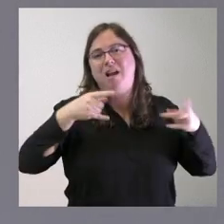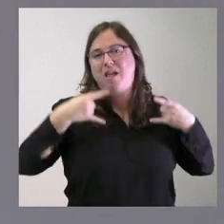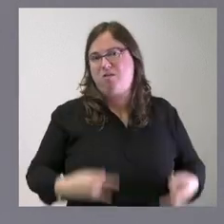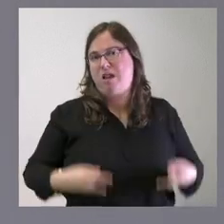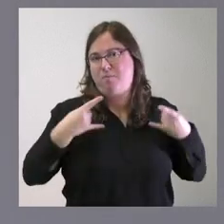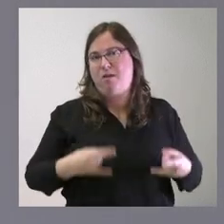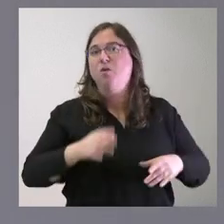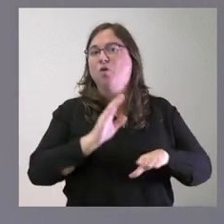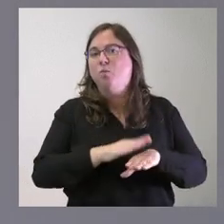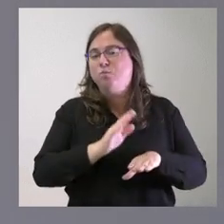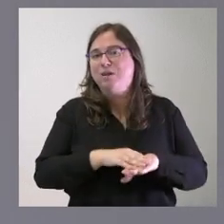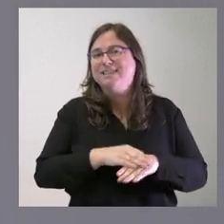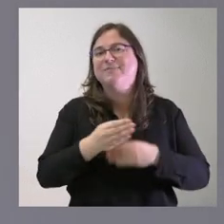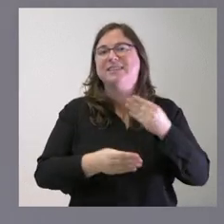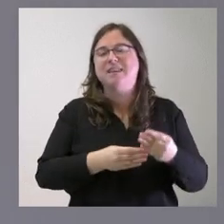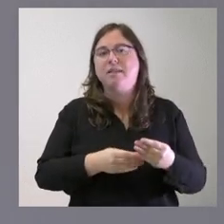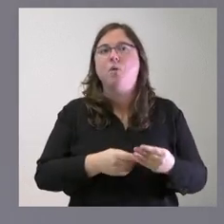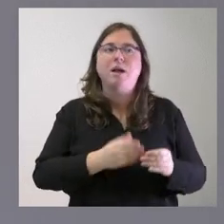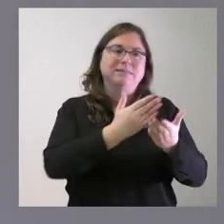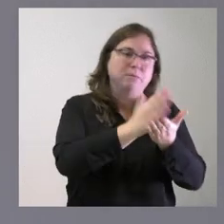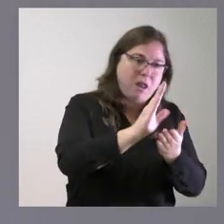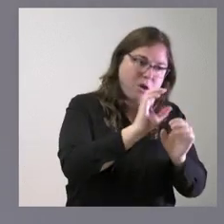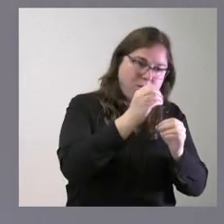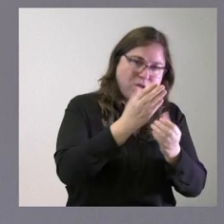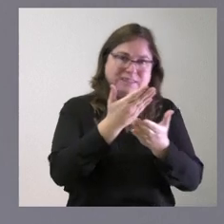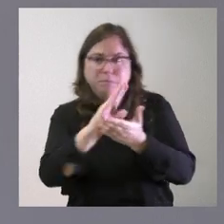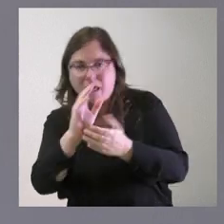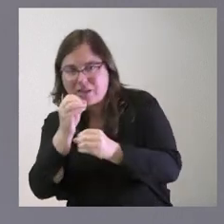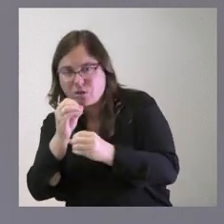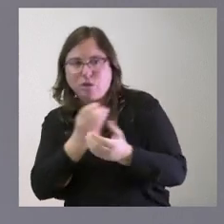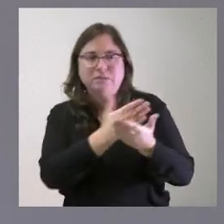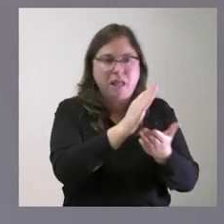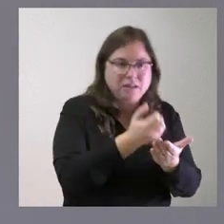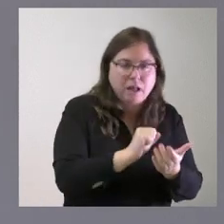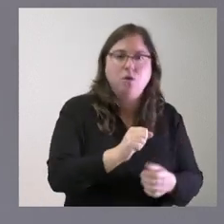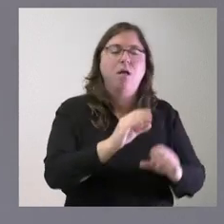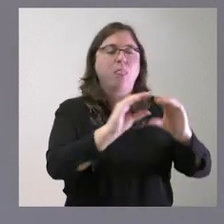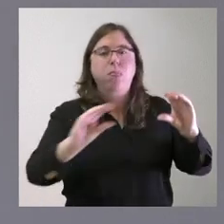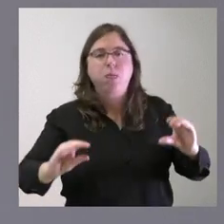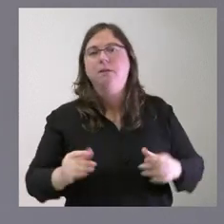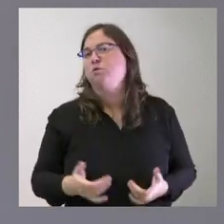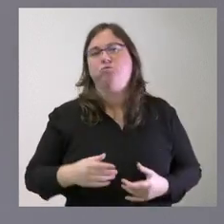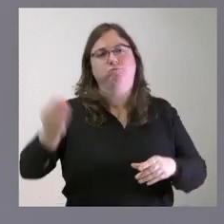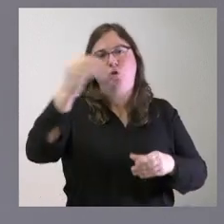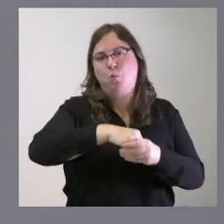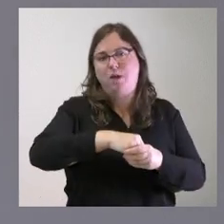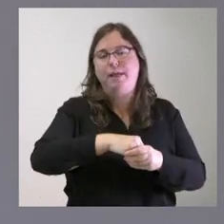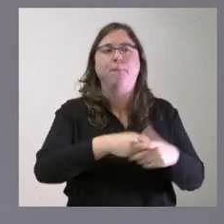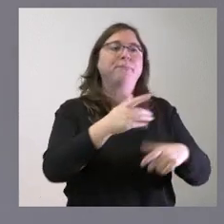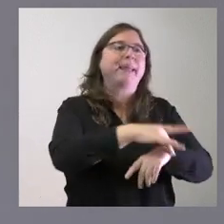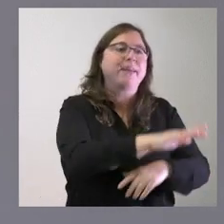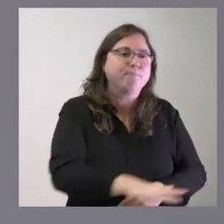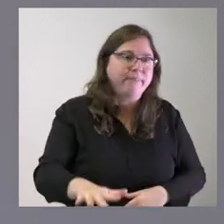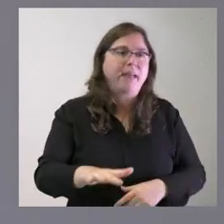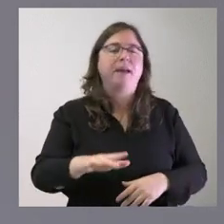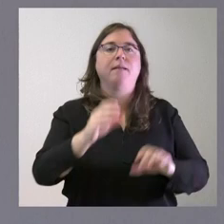lo que no se hace es laboratorio tanto radioterapia cuanto unidad de pediatría tanto sino